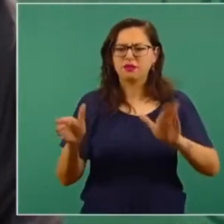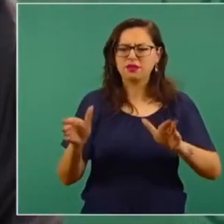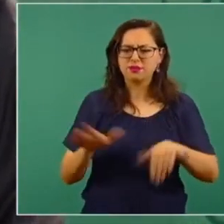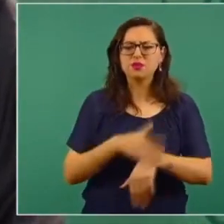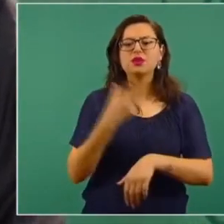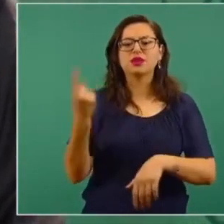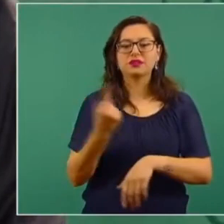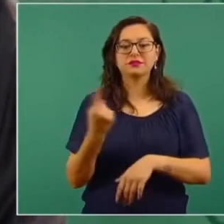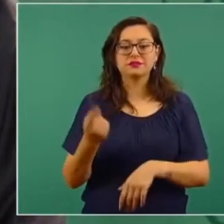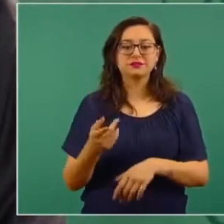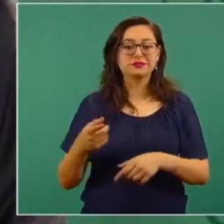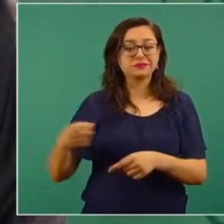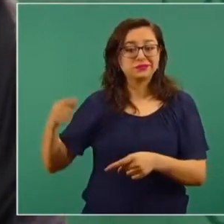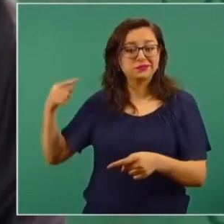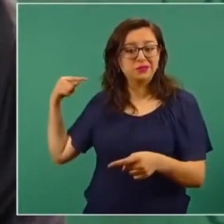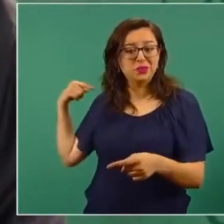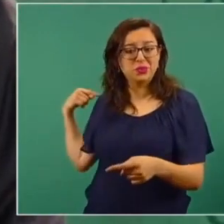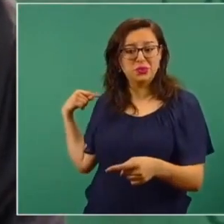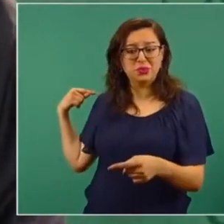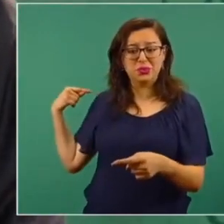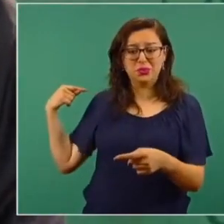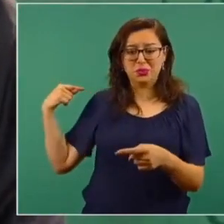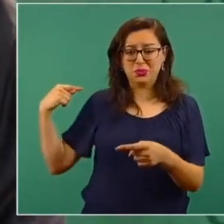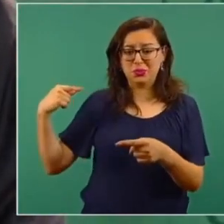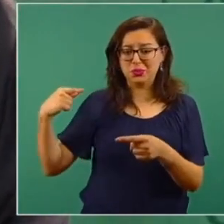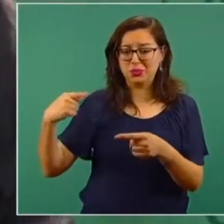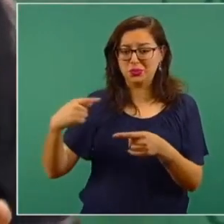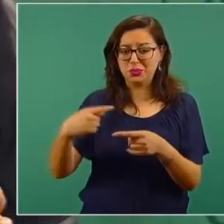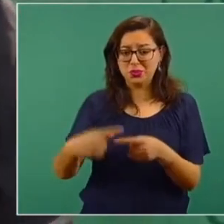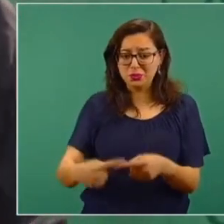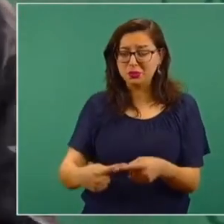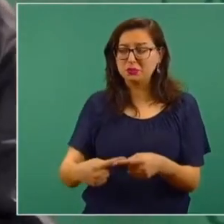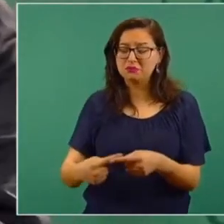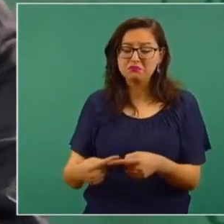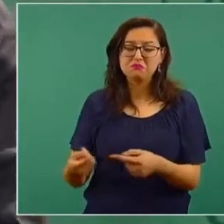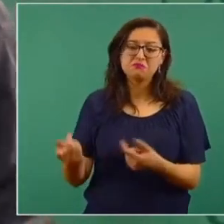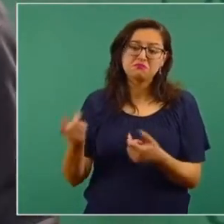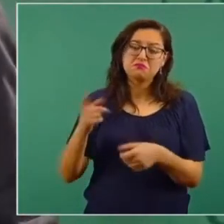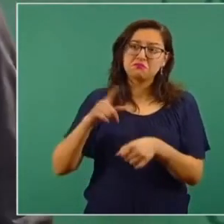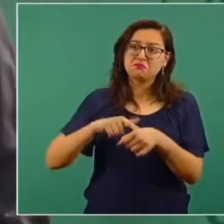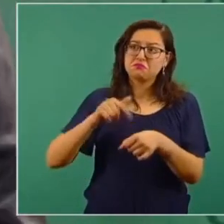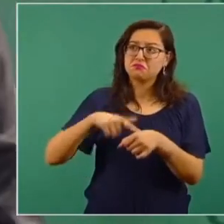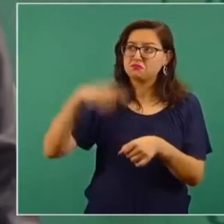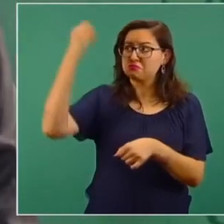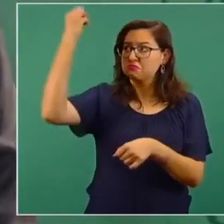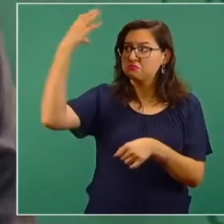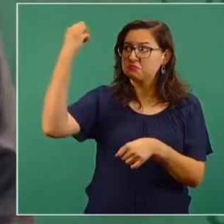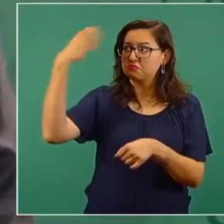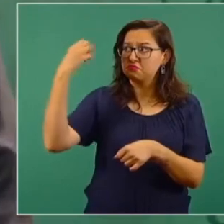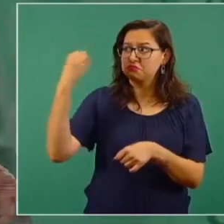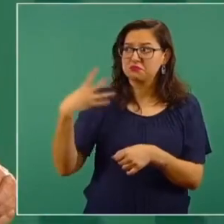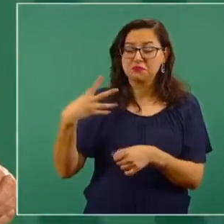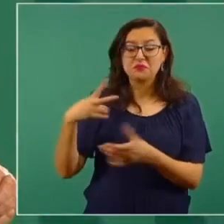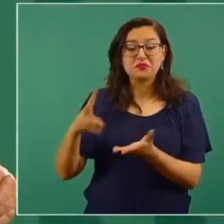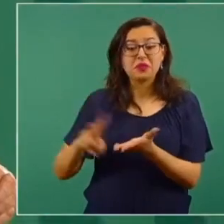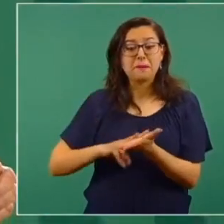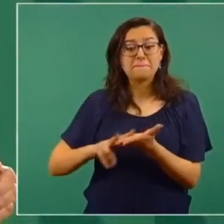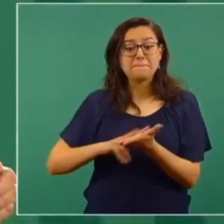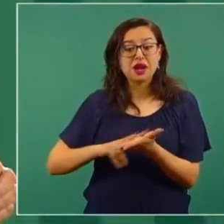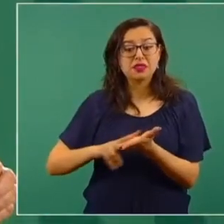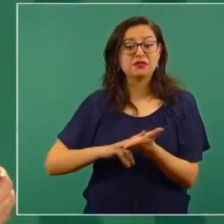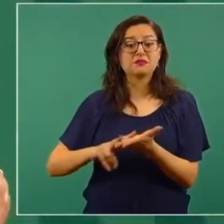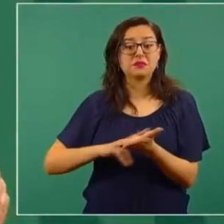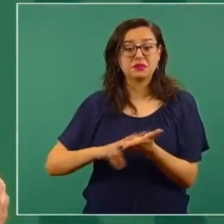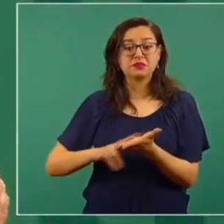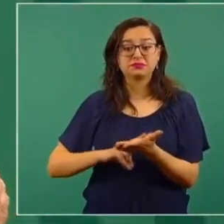la noticia de hoy como se va a abrir en Campeche en el próximo mes después de Semana Santa así es que